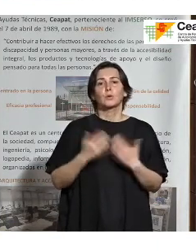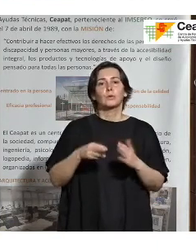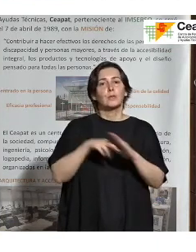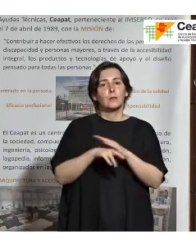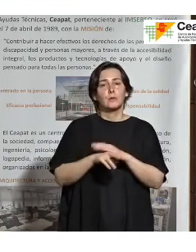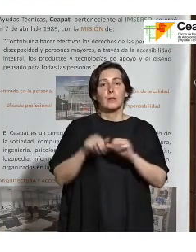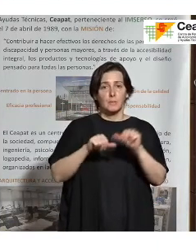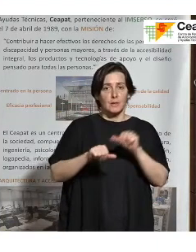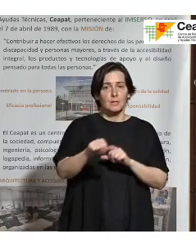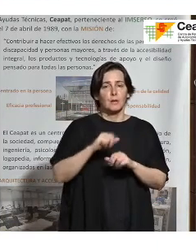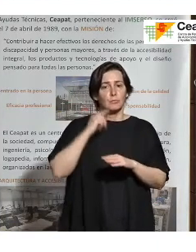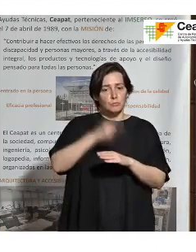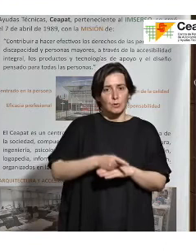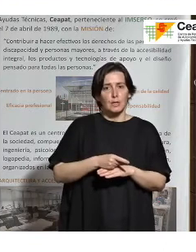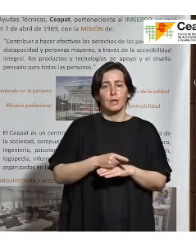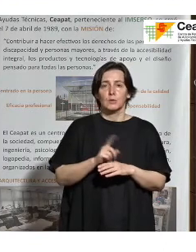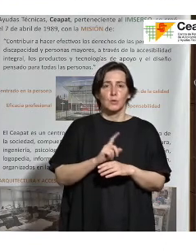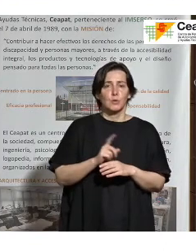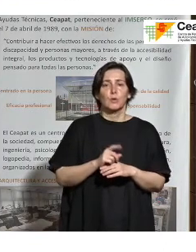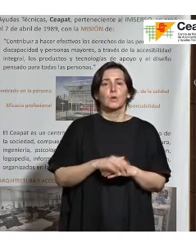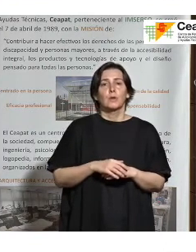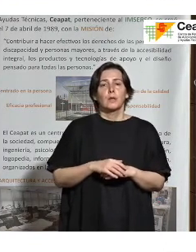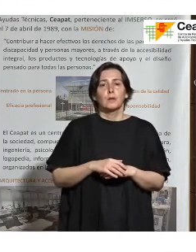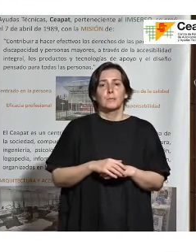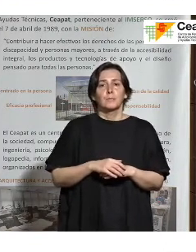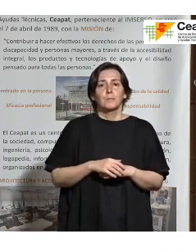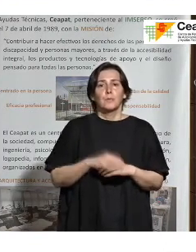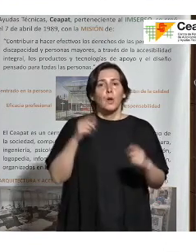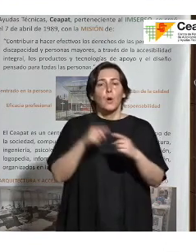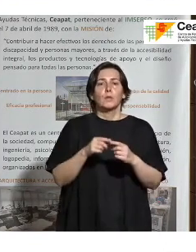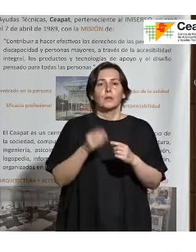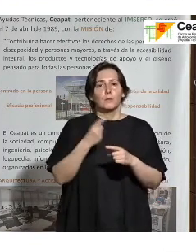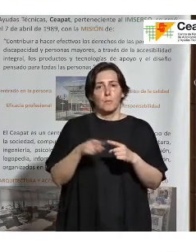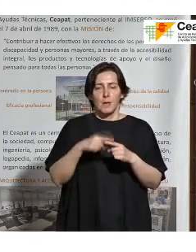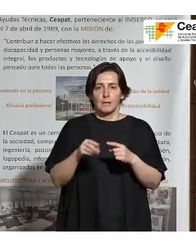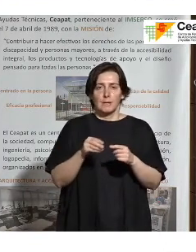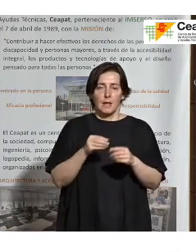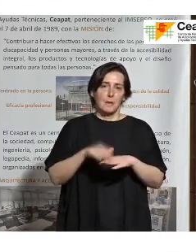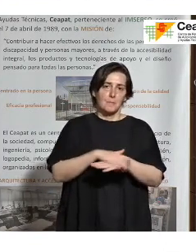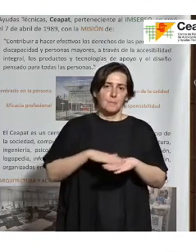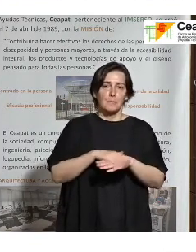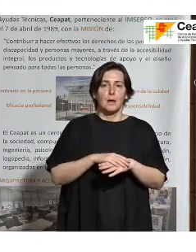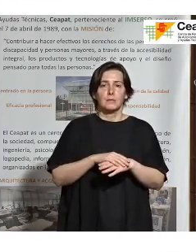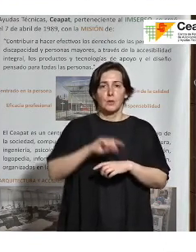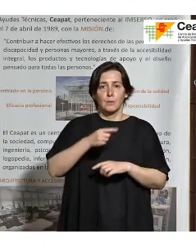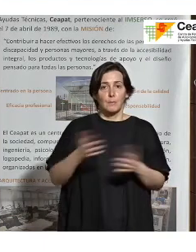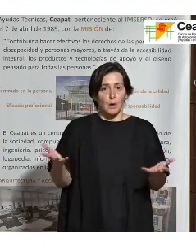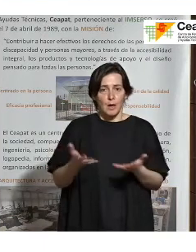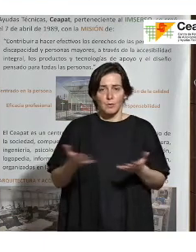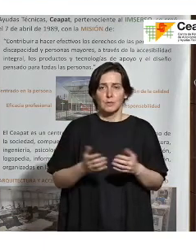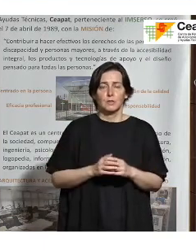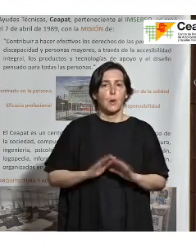siempre es obligatorio que la unidad móvil vaya dotada de material básico de primeros auxilios y material de pequeñas reparaciones.